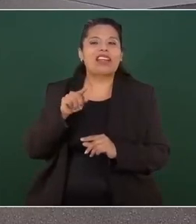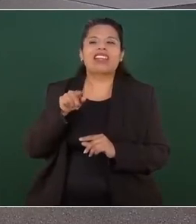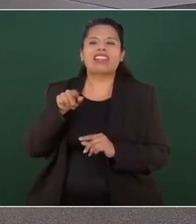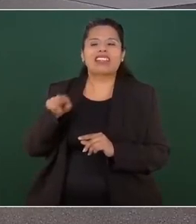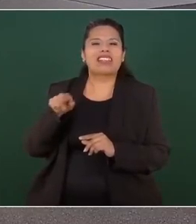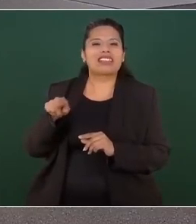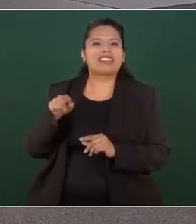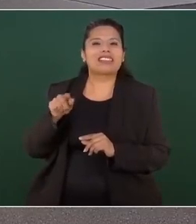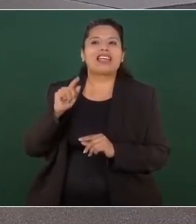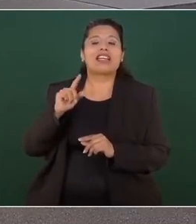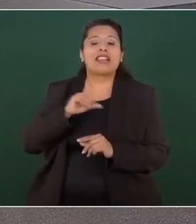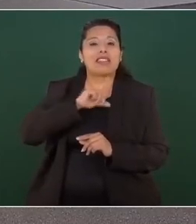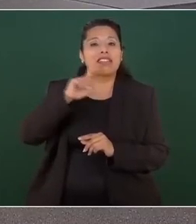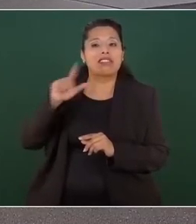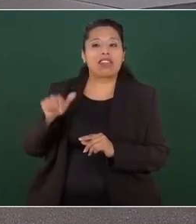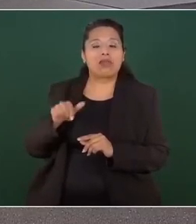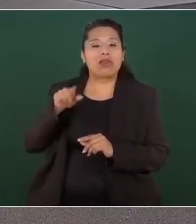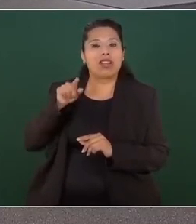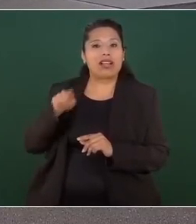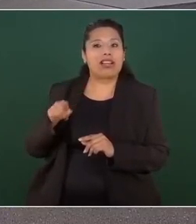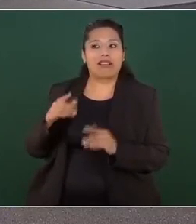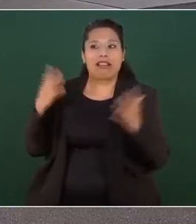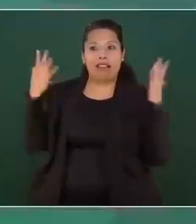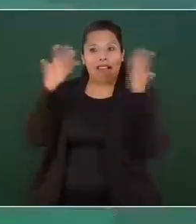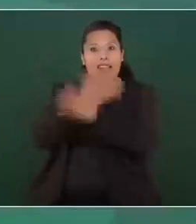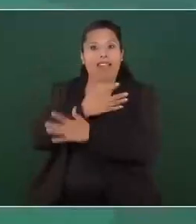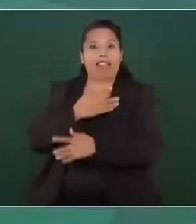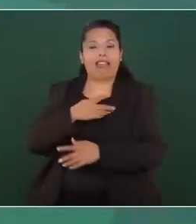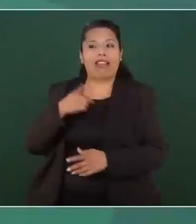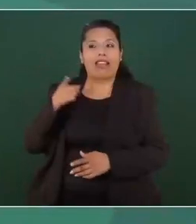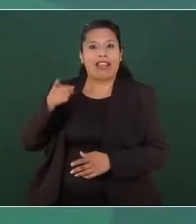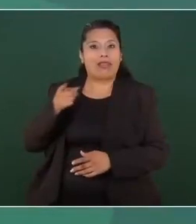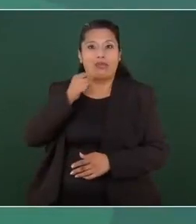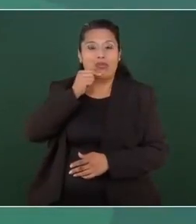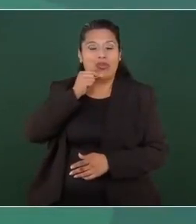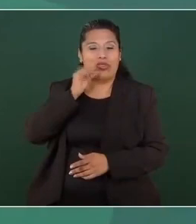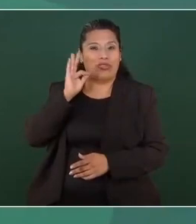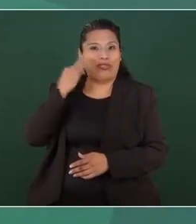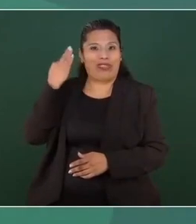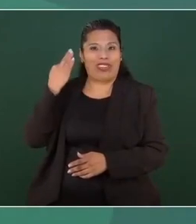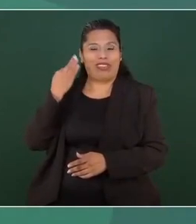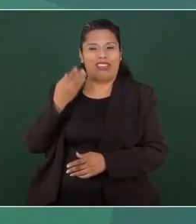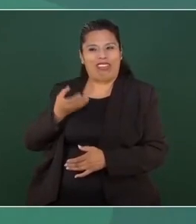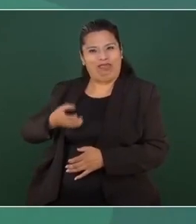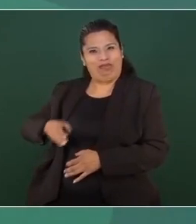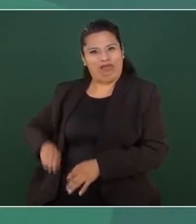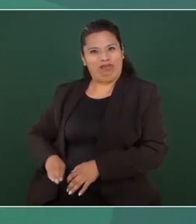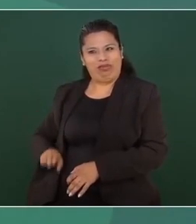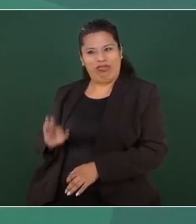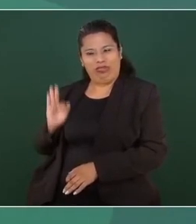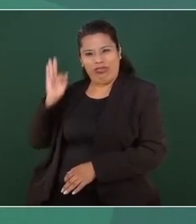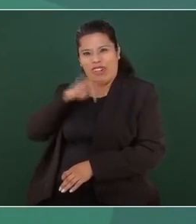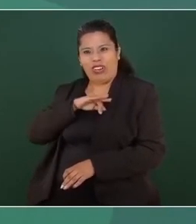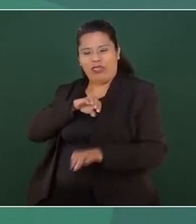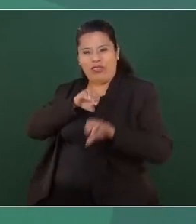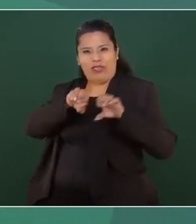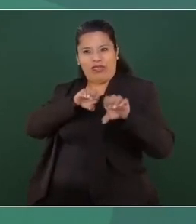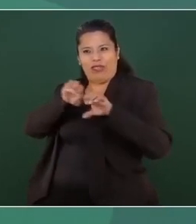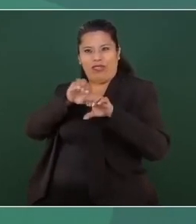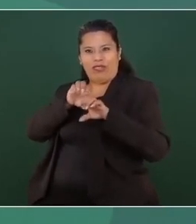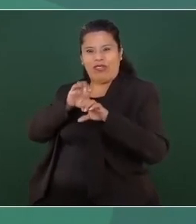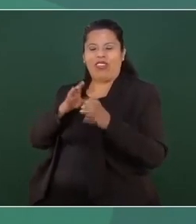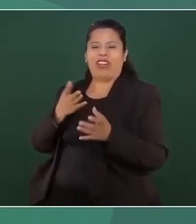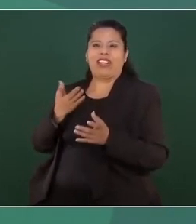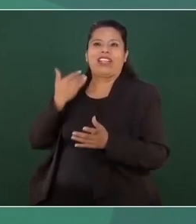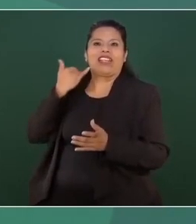corruptos, deshonestos, violadores